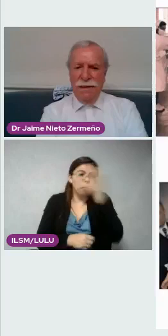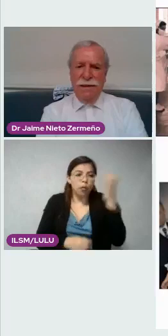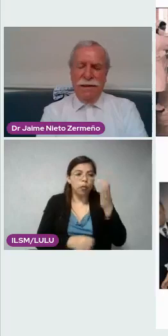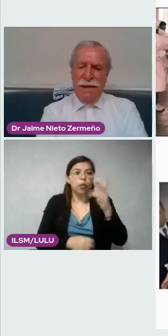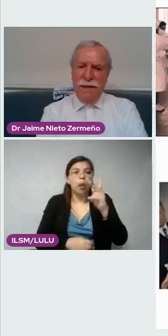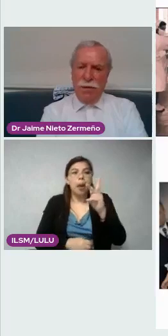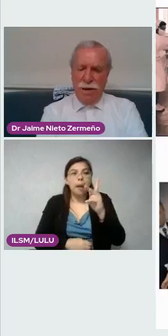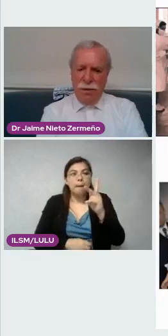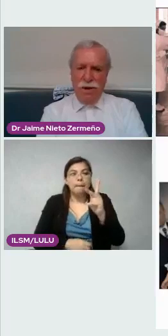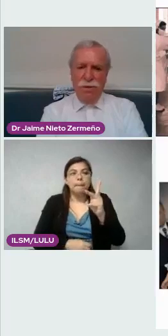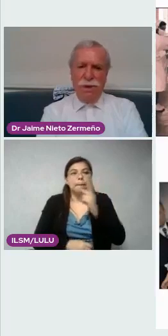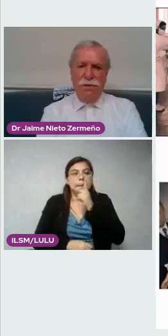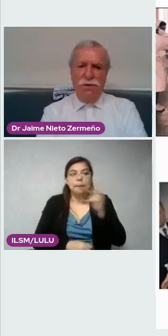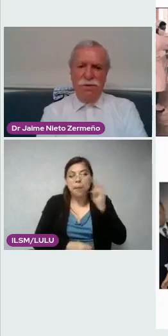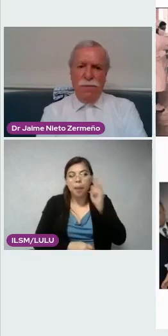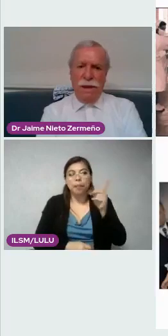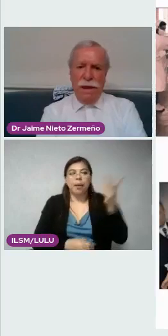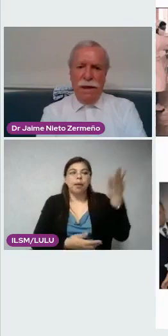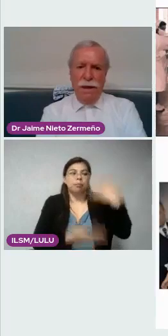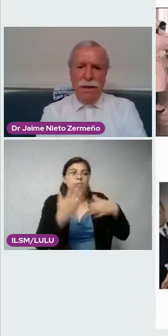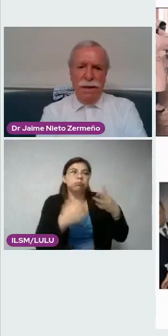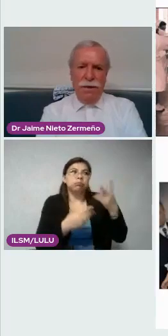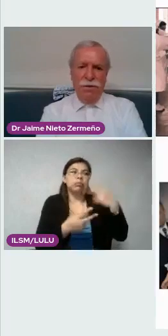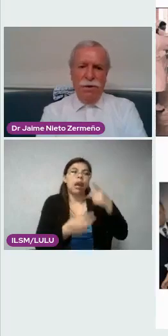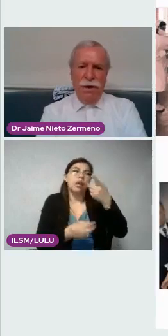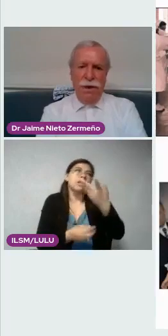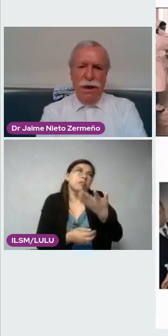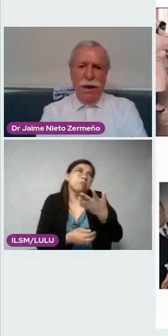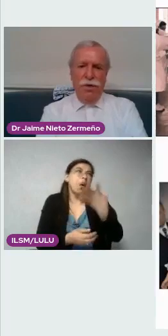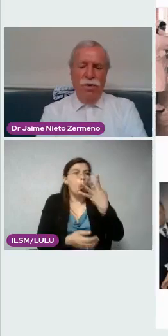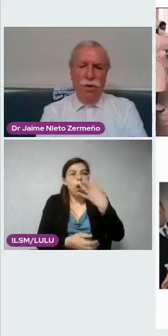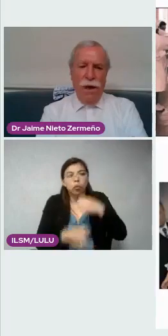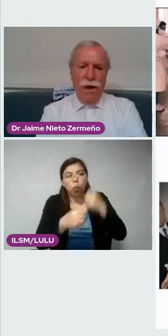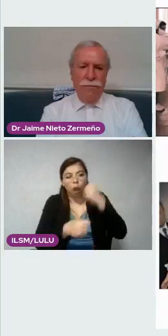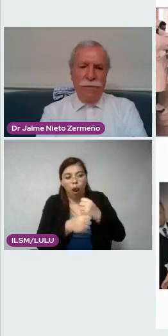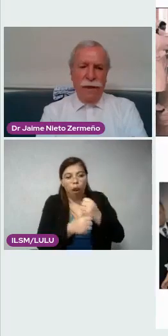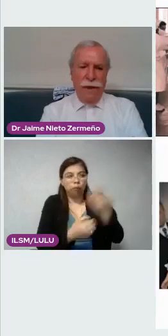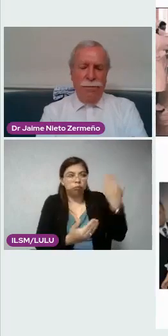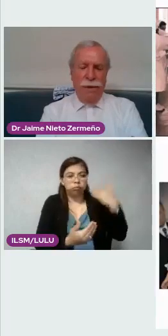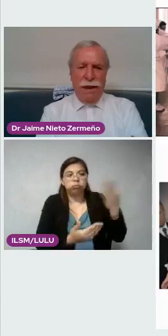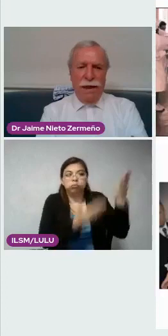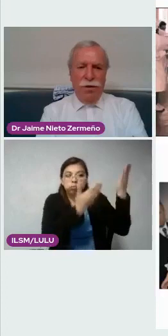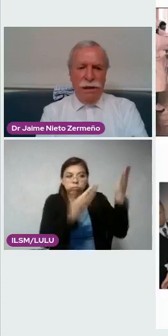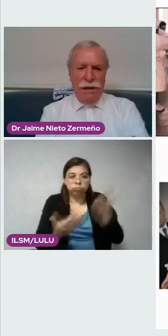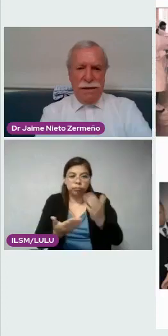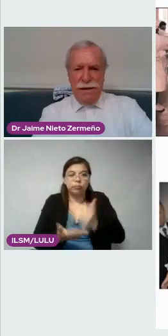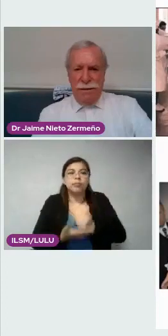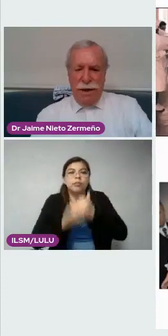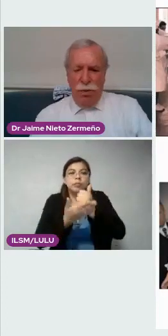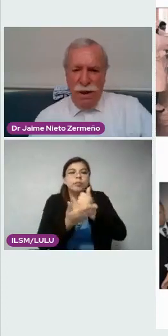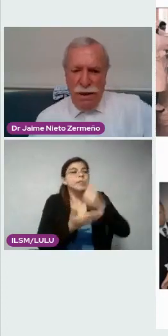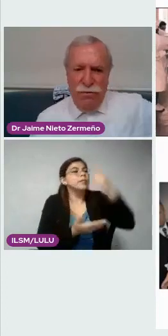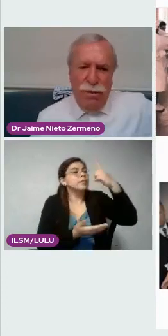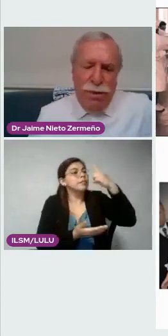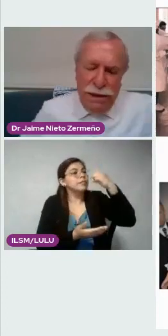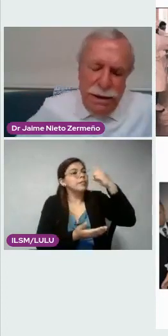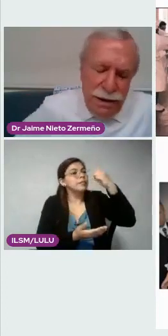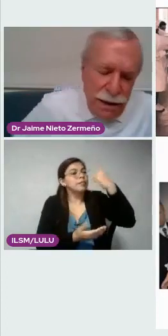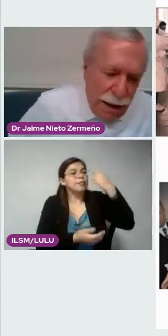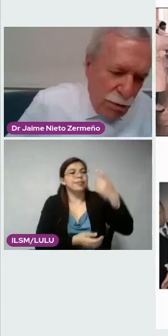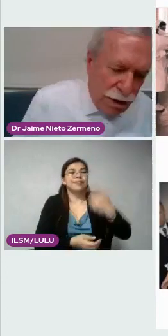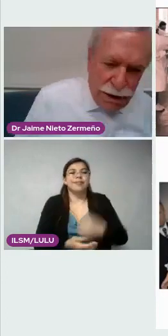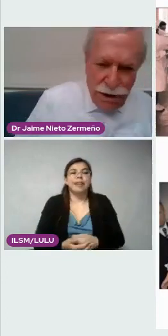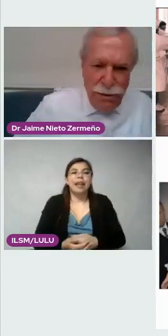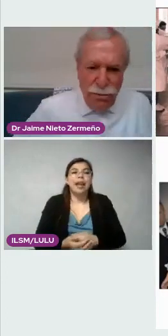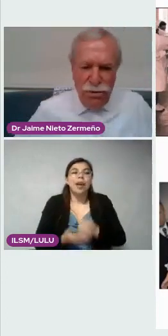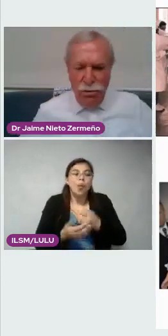hace tres, cuatro años a nuestro hospital. Incluso él ayudó a aplicar gotitas de vacuna que fue parte,